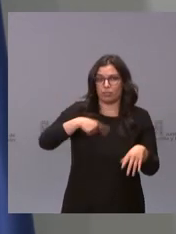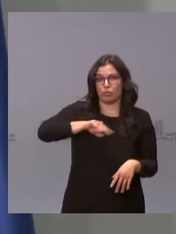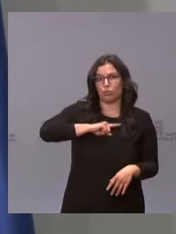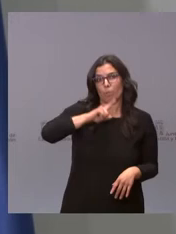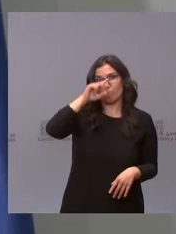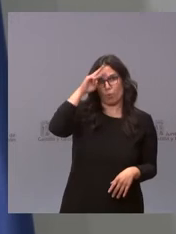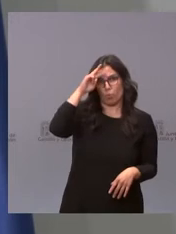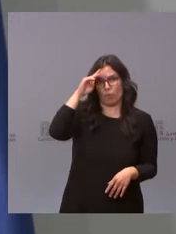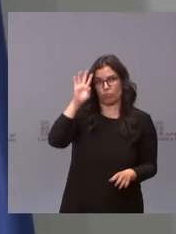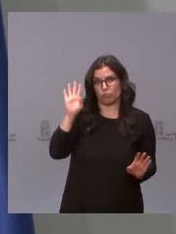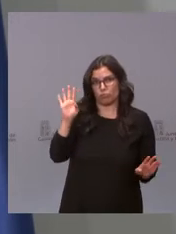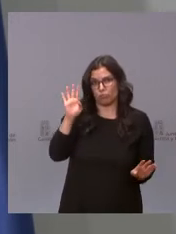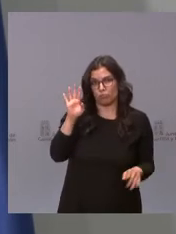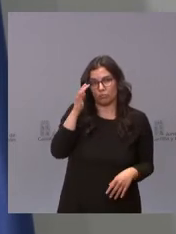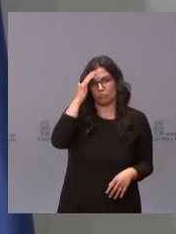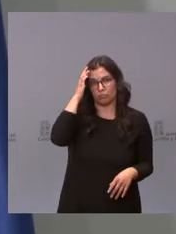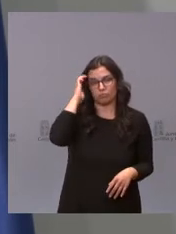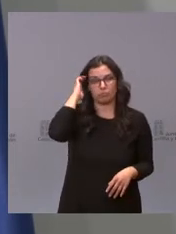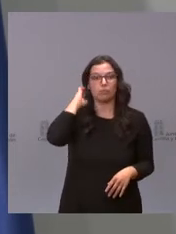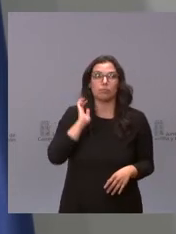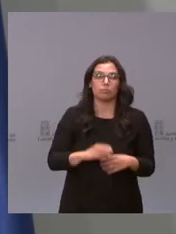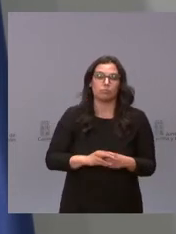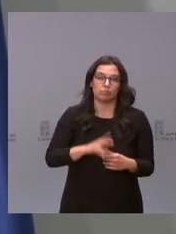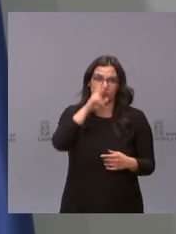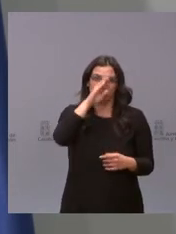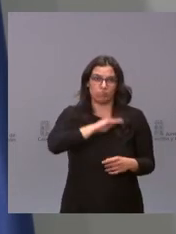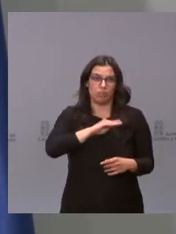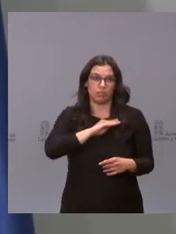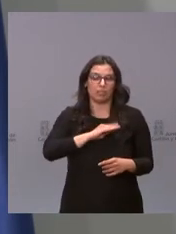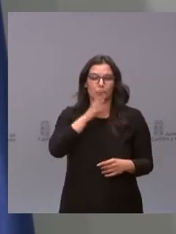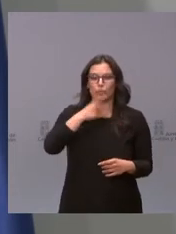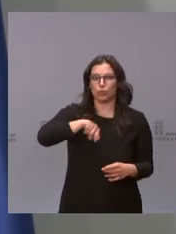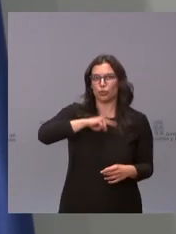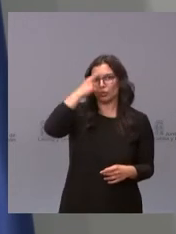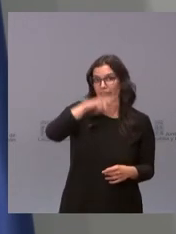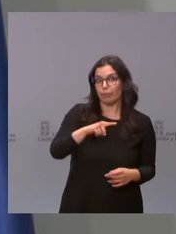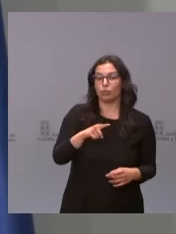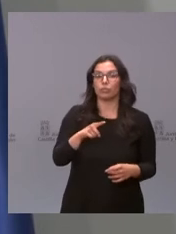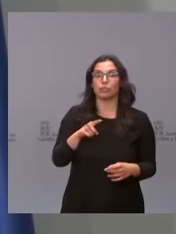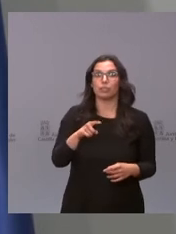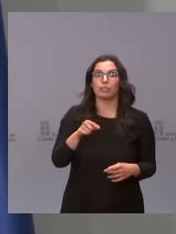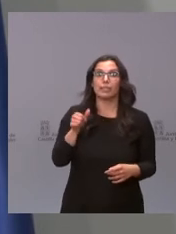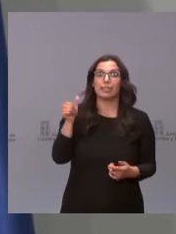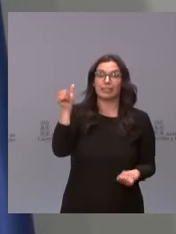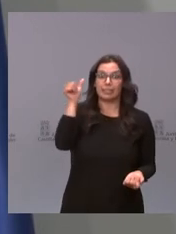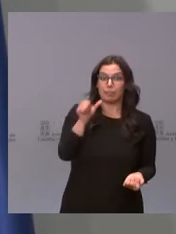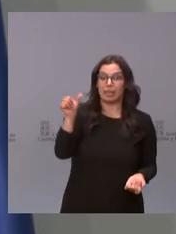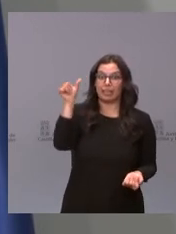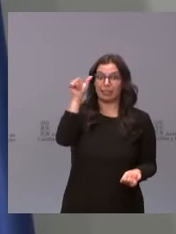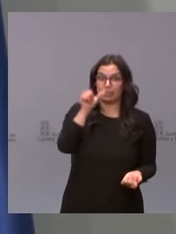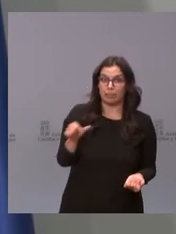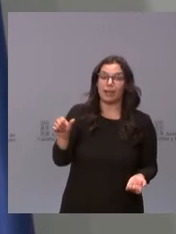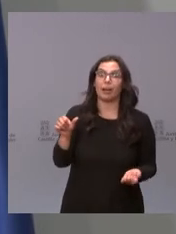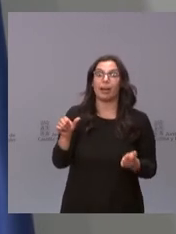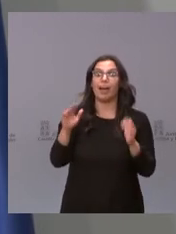es una preocupación grande. Sabemos que cada semana que ganamos bajamos en mortalidad porque estamos